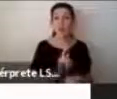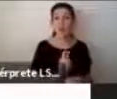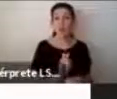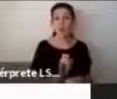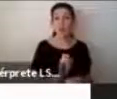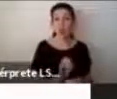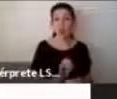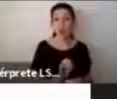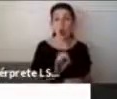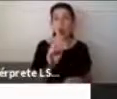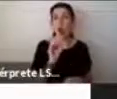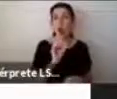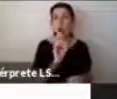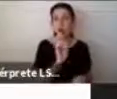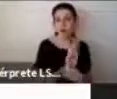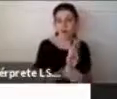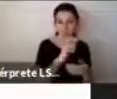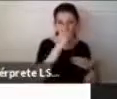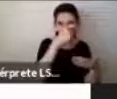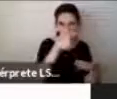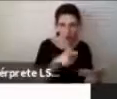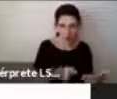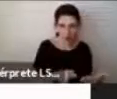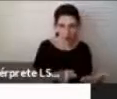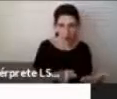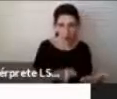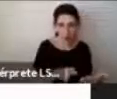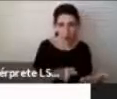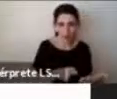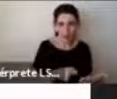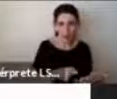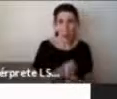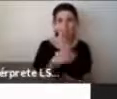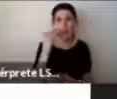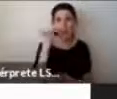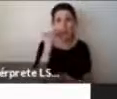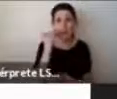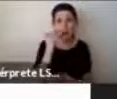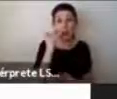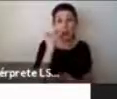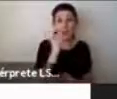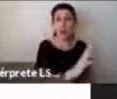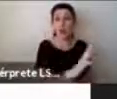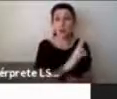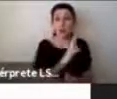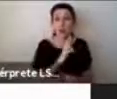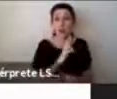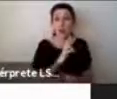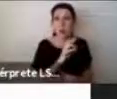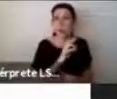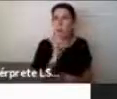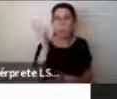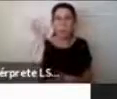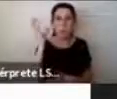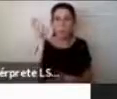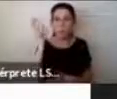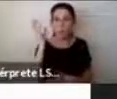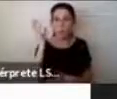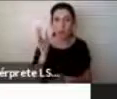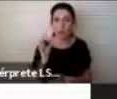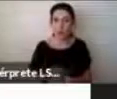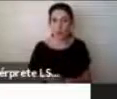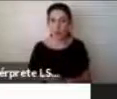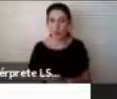pedagógica, etcétera, el niño en general no conoce sus resultados. Y la última dificultad,